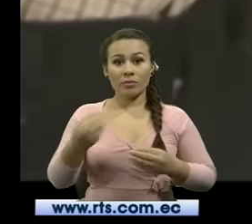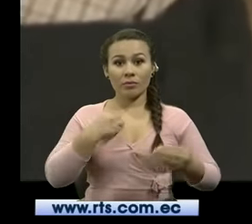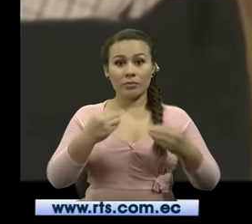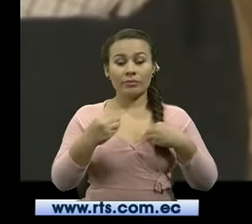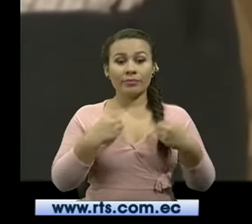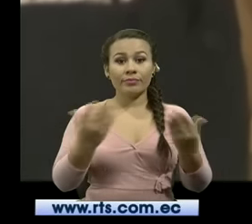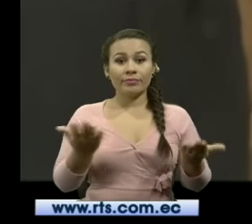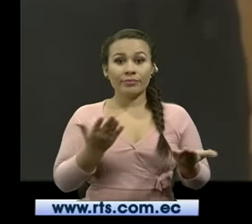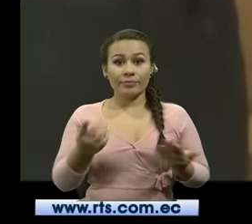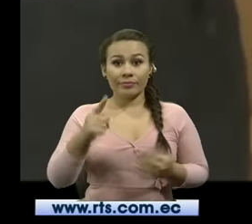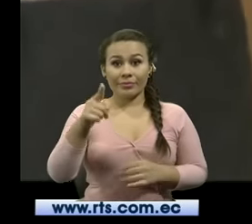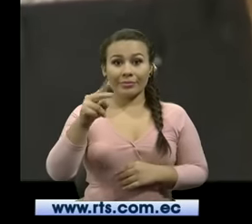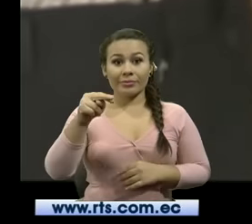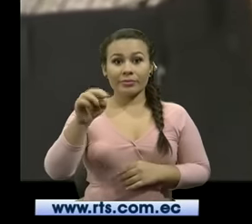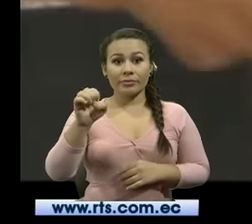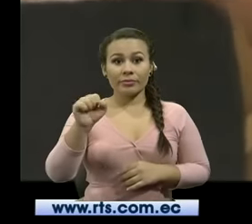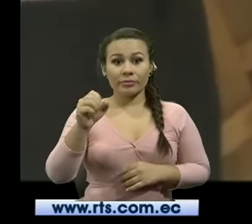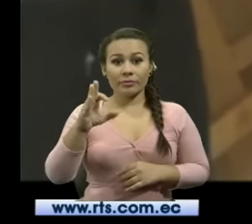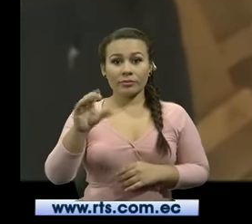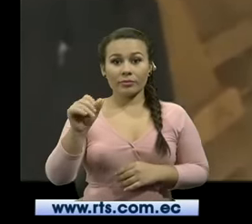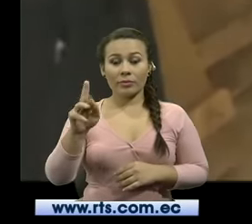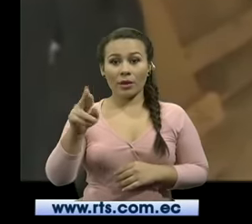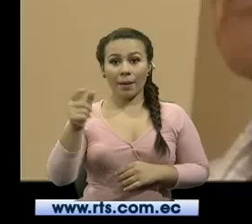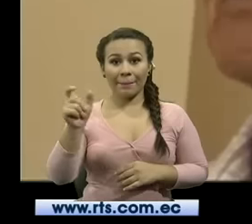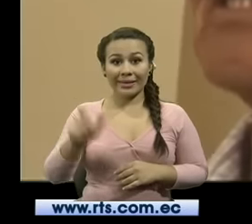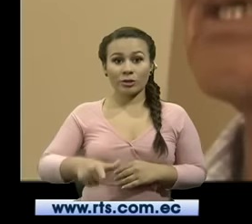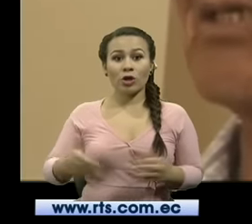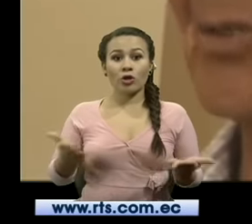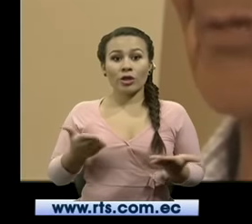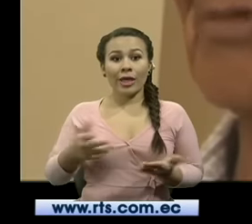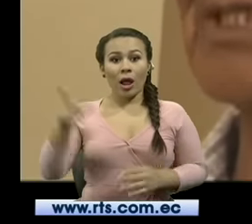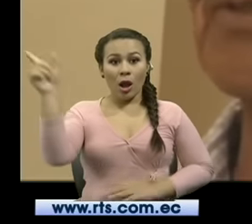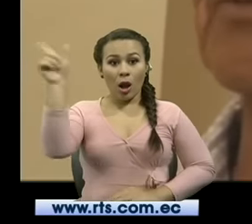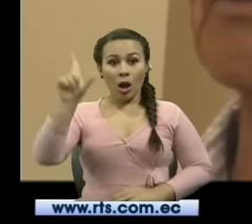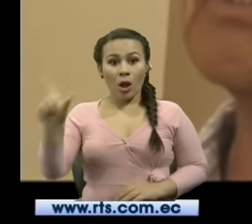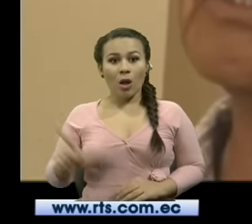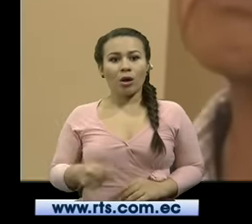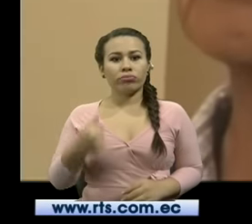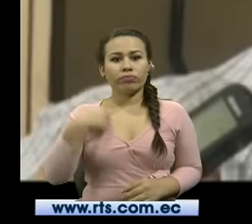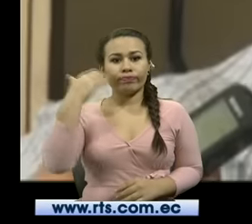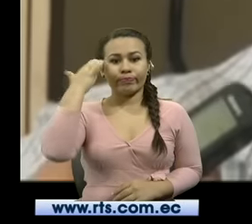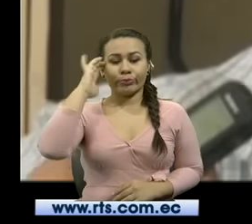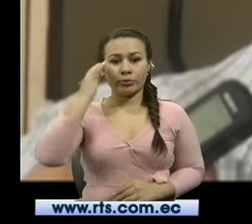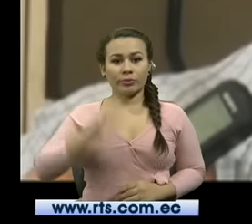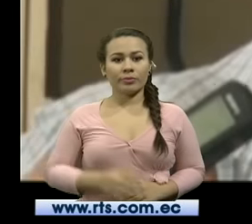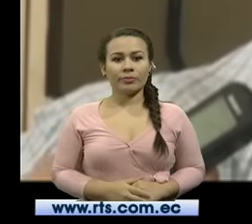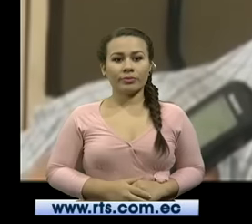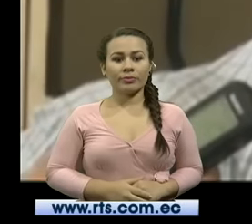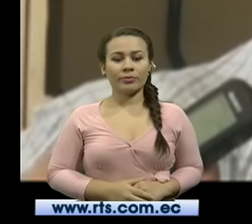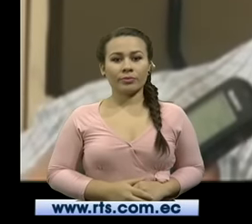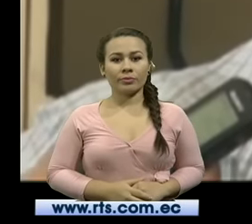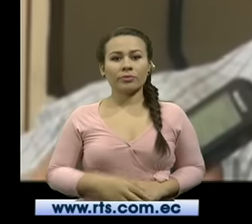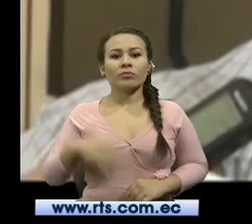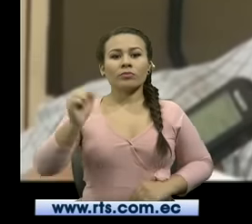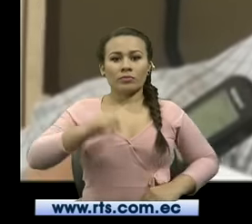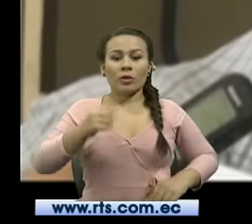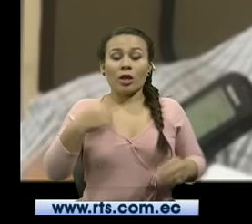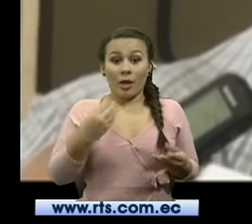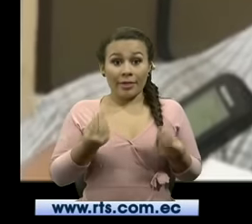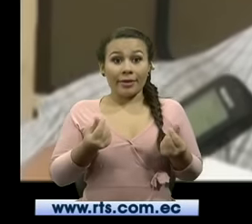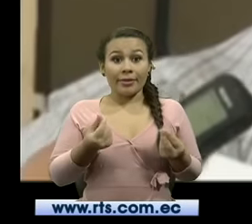para perjudicar a Néstor Condoy un ciudadano de Catamayo quien se mostraba consternado por lo que ocurrió ahí yo salí con la plata